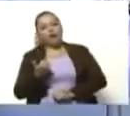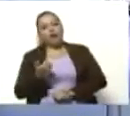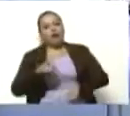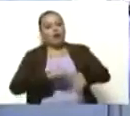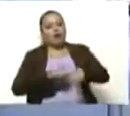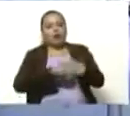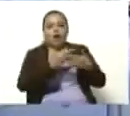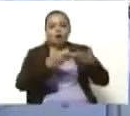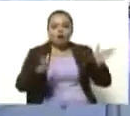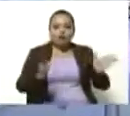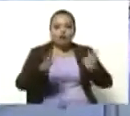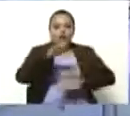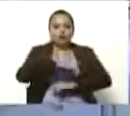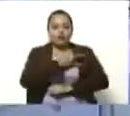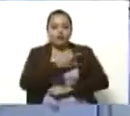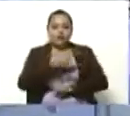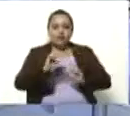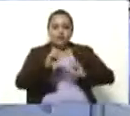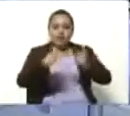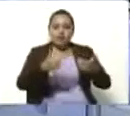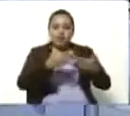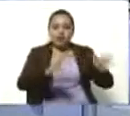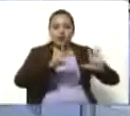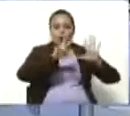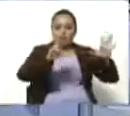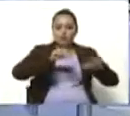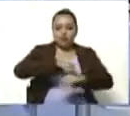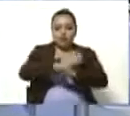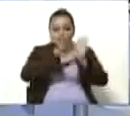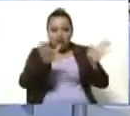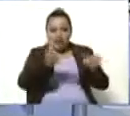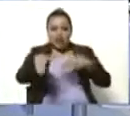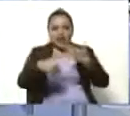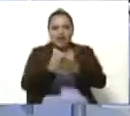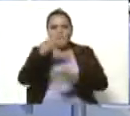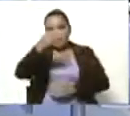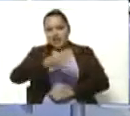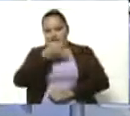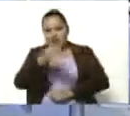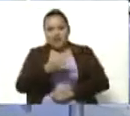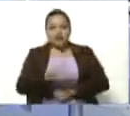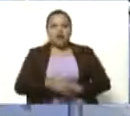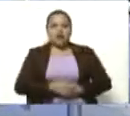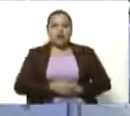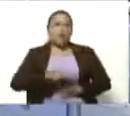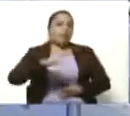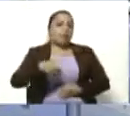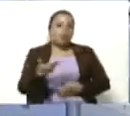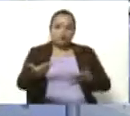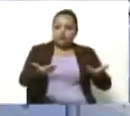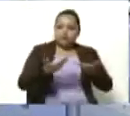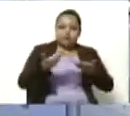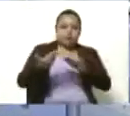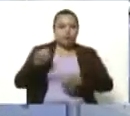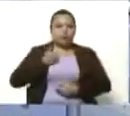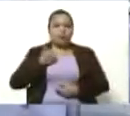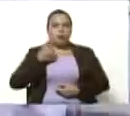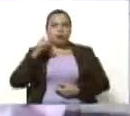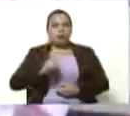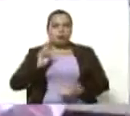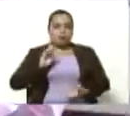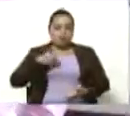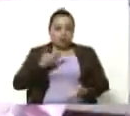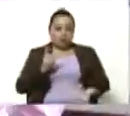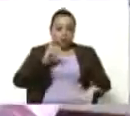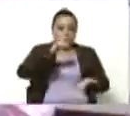universidad, que ellos están abriendo en horarios de 8 de la mañana hasta la tarde, pueden recibirlo, igualmente pueden acercarse a la